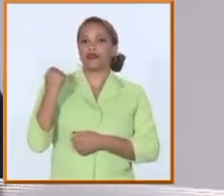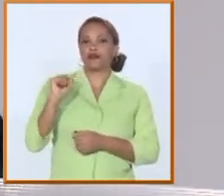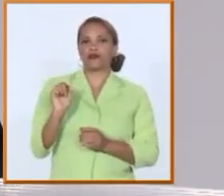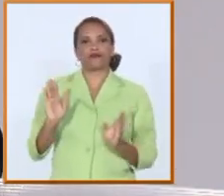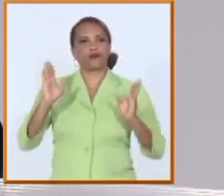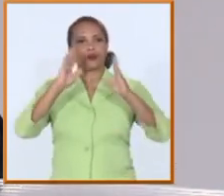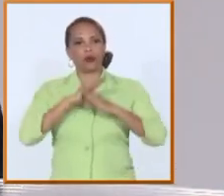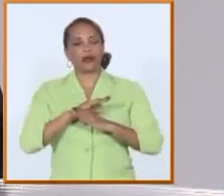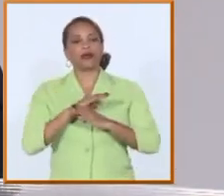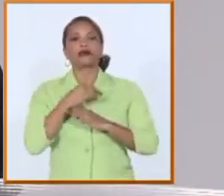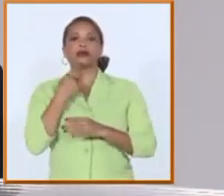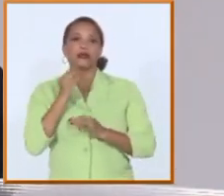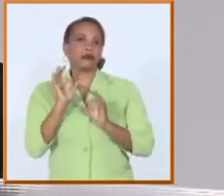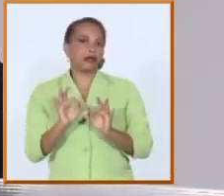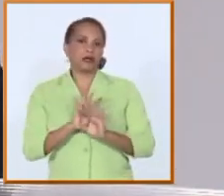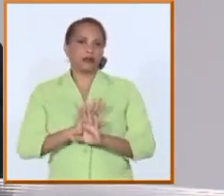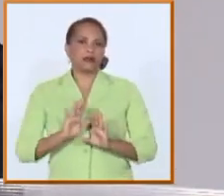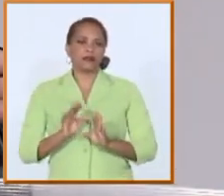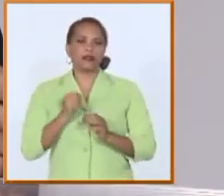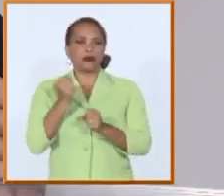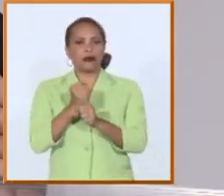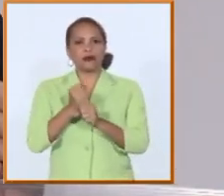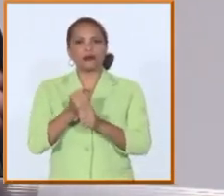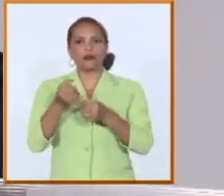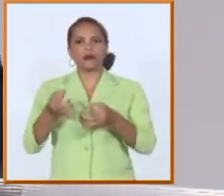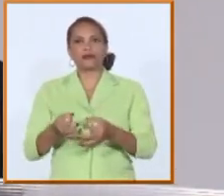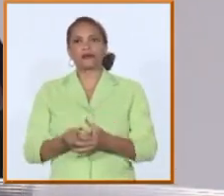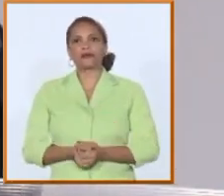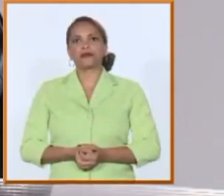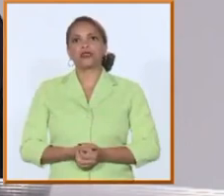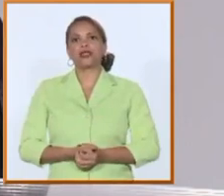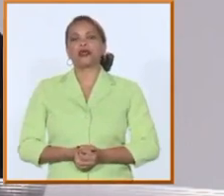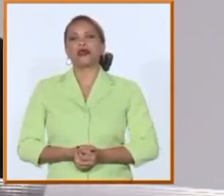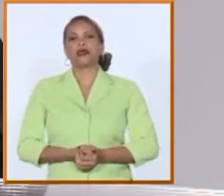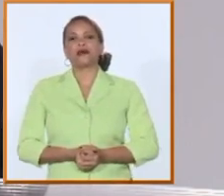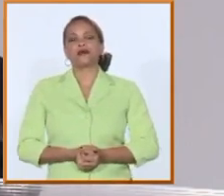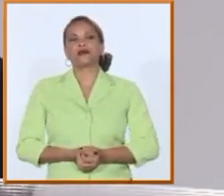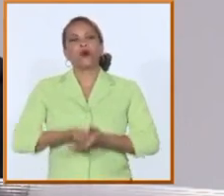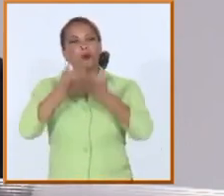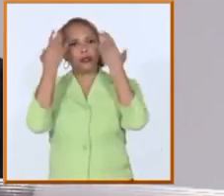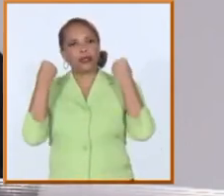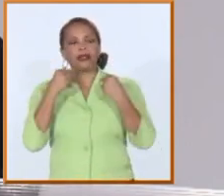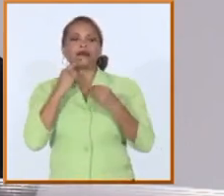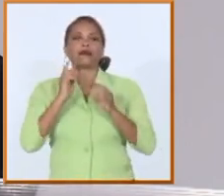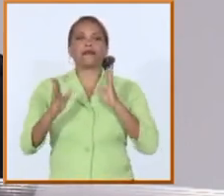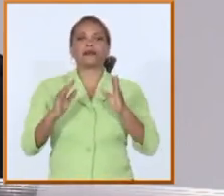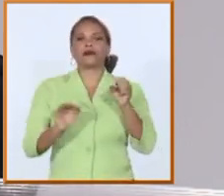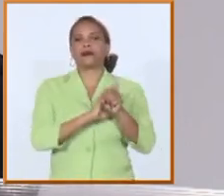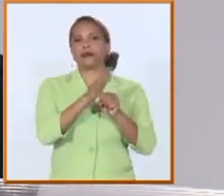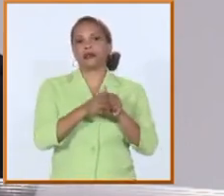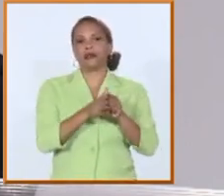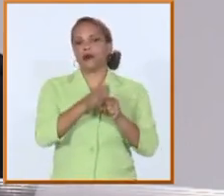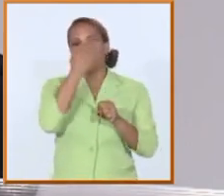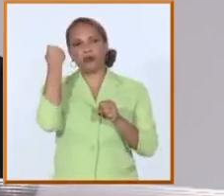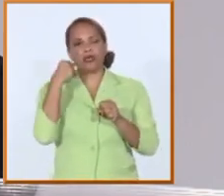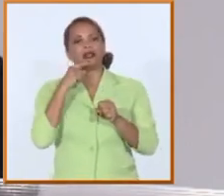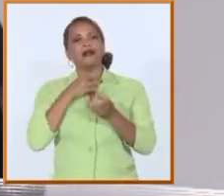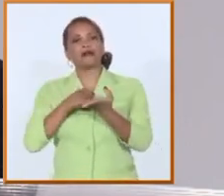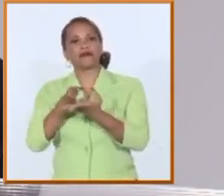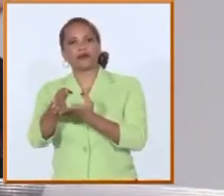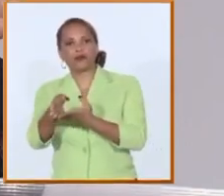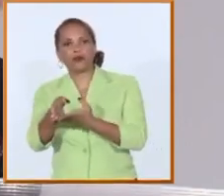como si no hubiera sucedido o como si no hubiera transcurrido un periodo pandémico yo creo que insisto a pesar de que nadie quiere